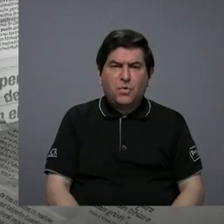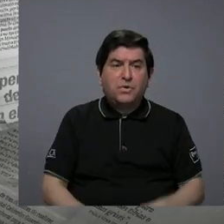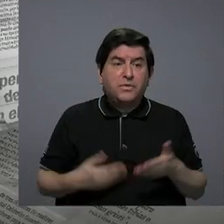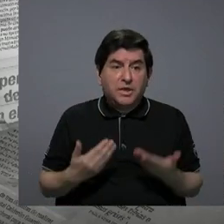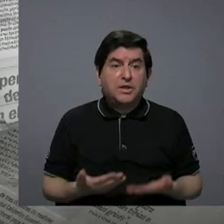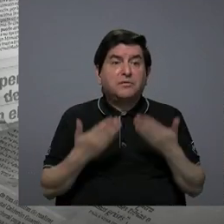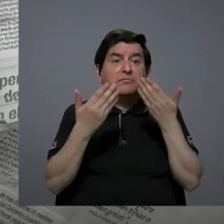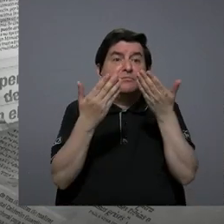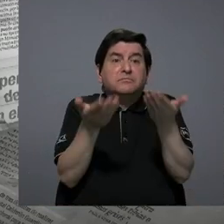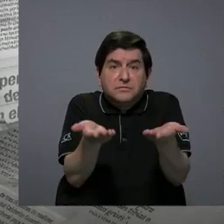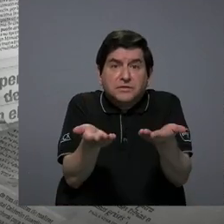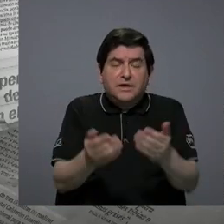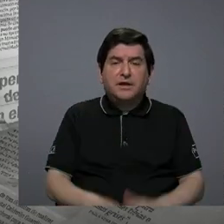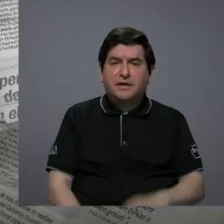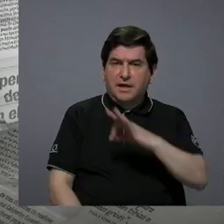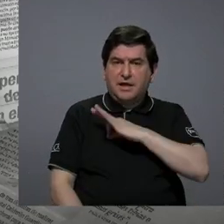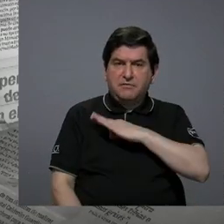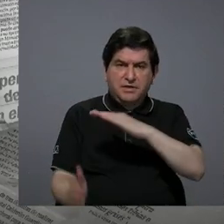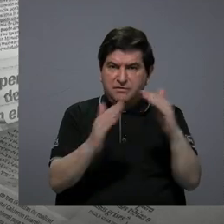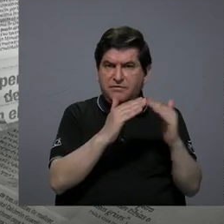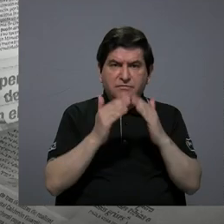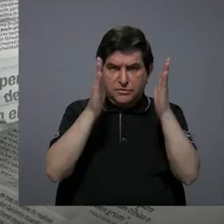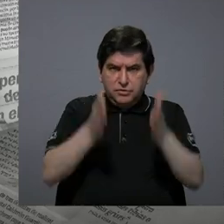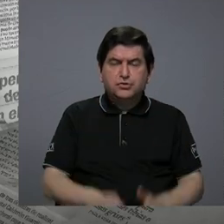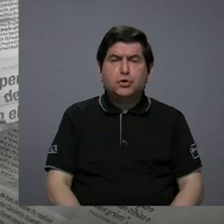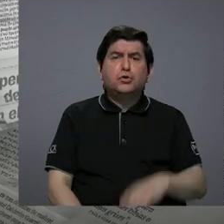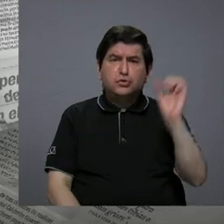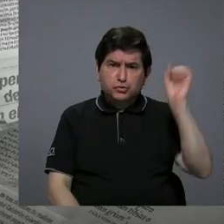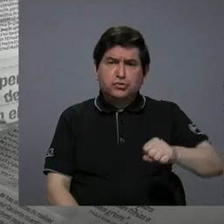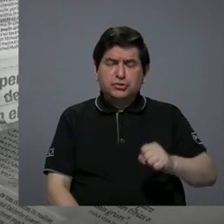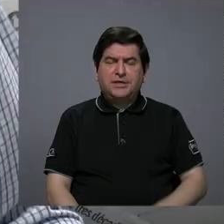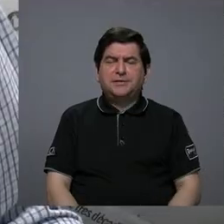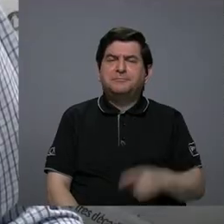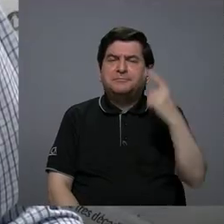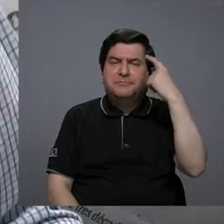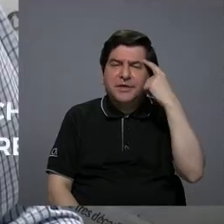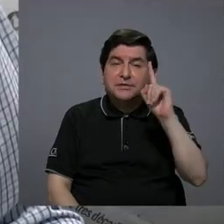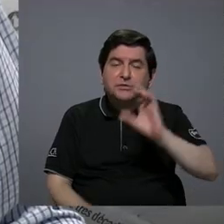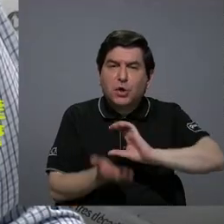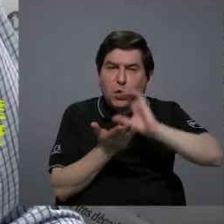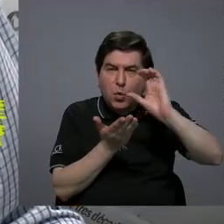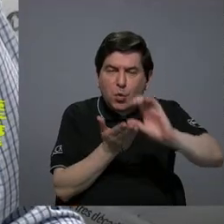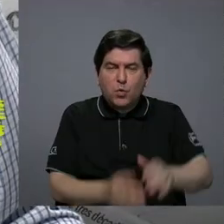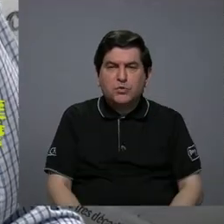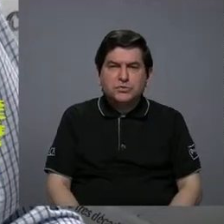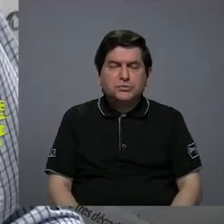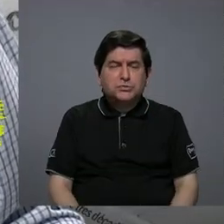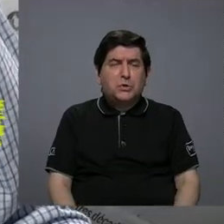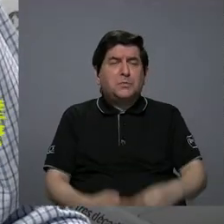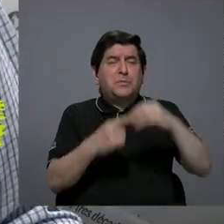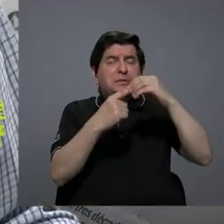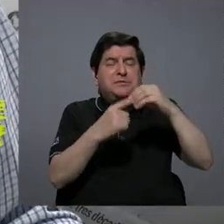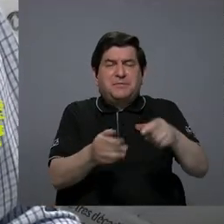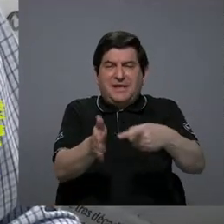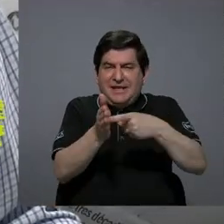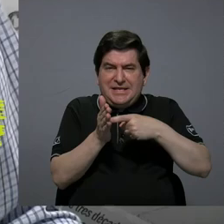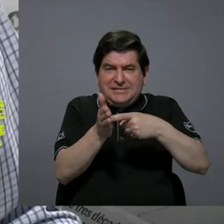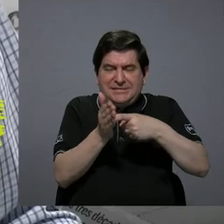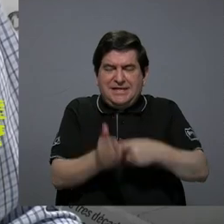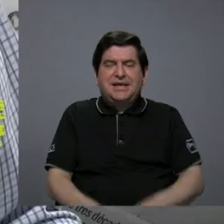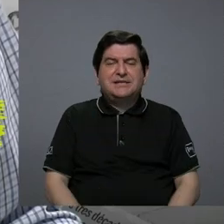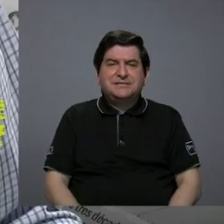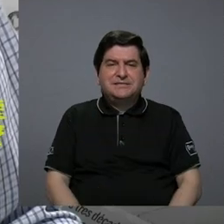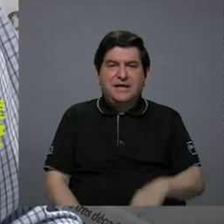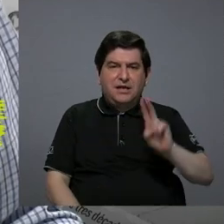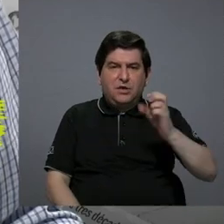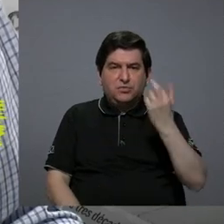disposición de la ciudadanía ah sí fíjese usted que uno de los cursos de mayor demanda insatisfecha de la Universidad de Costa Rica